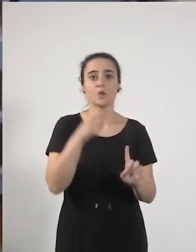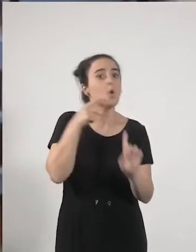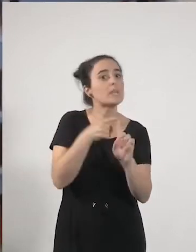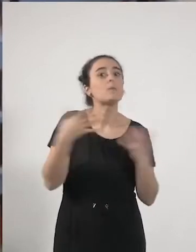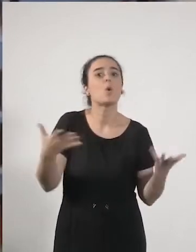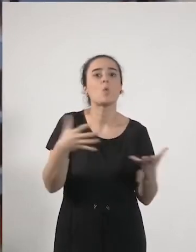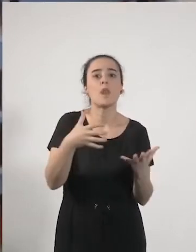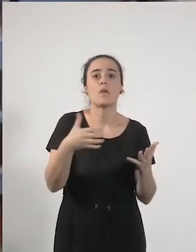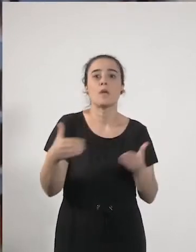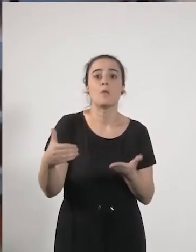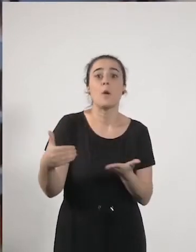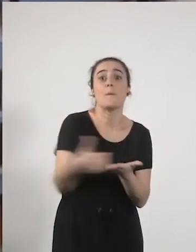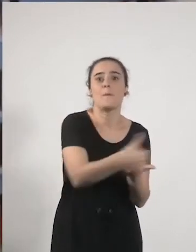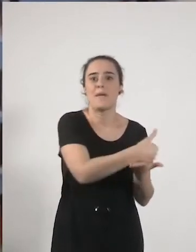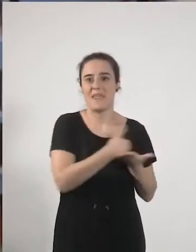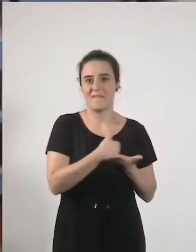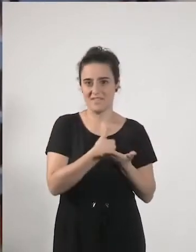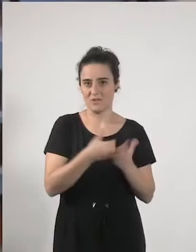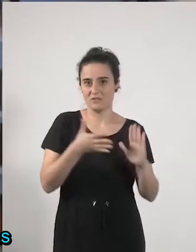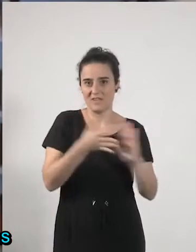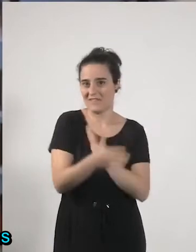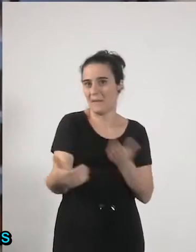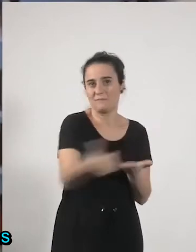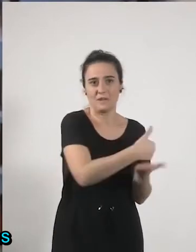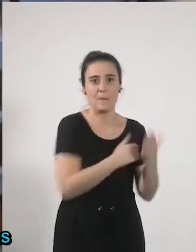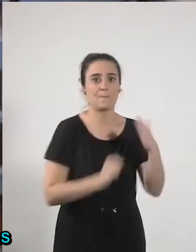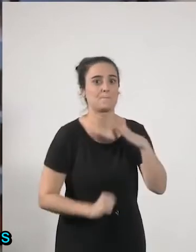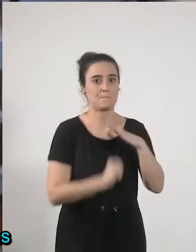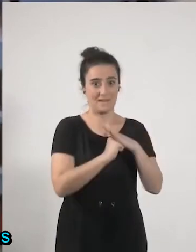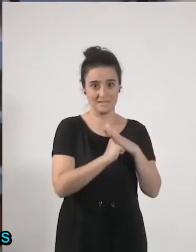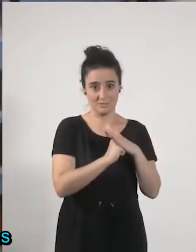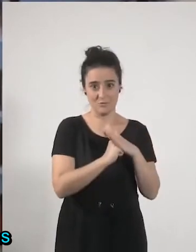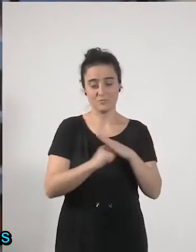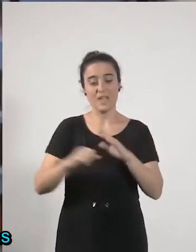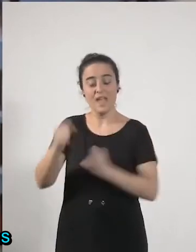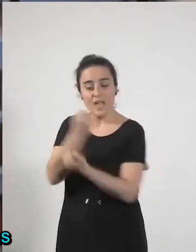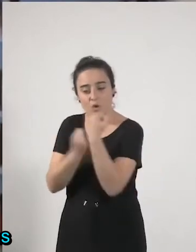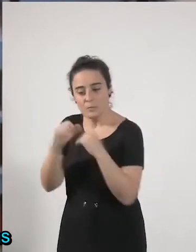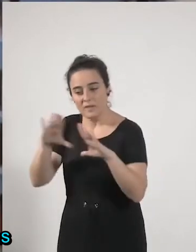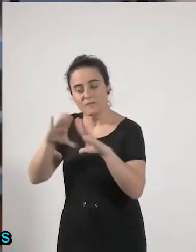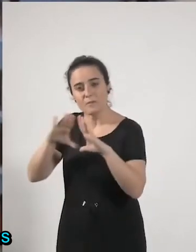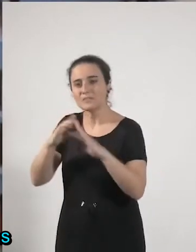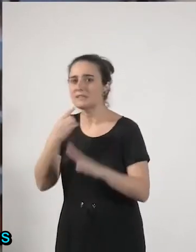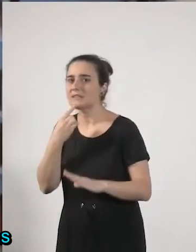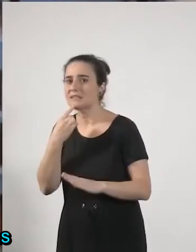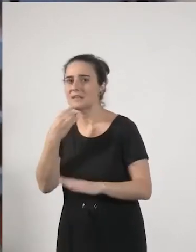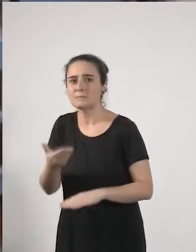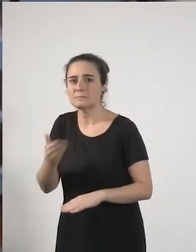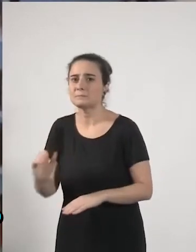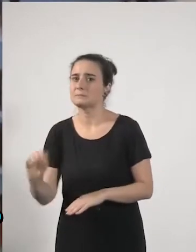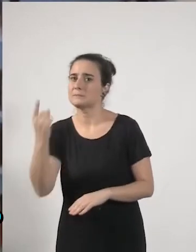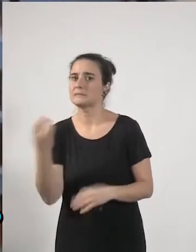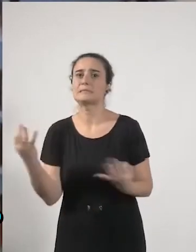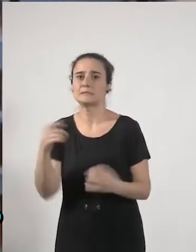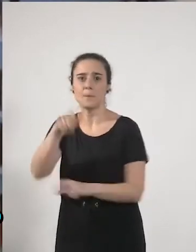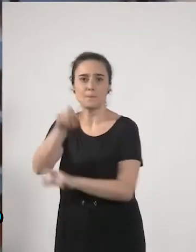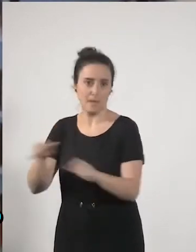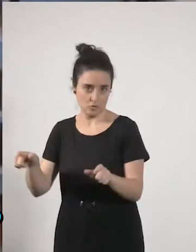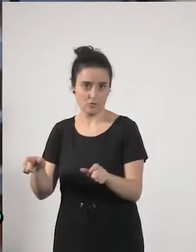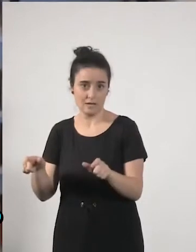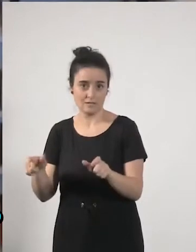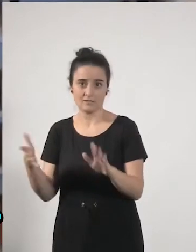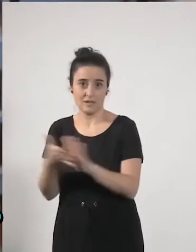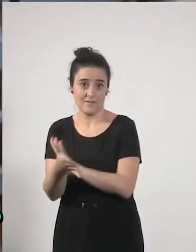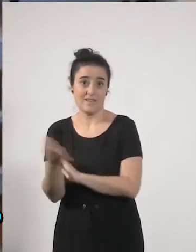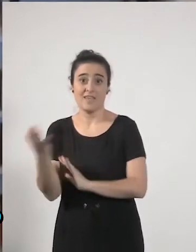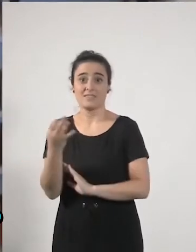fundamentalmente es maximizar el beneficio, la economía feminista plantea que lo importante son las personas y que hay que poner en el